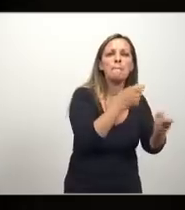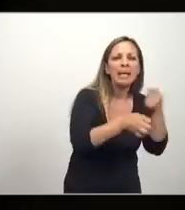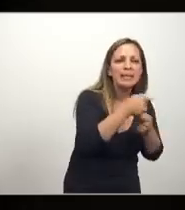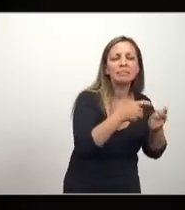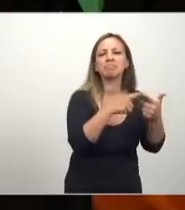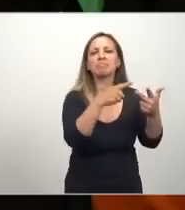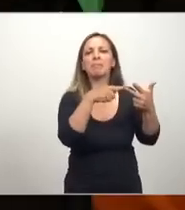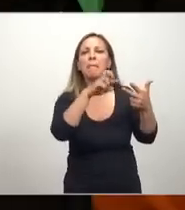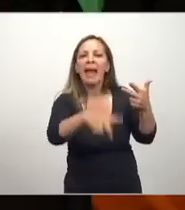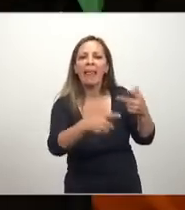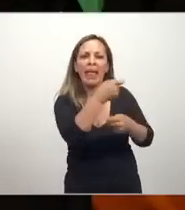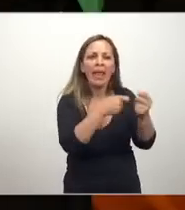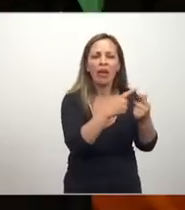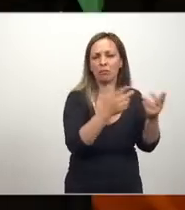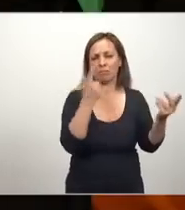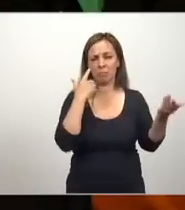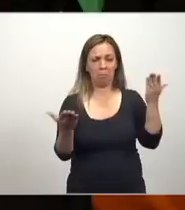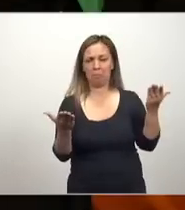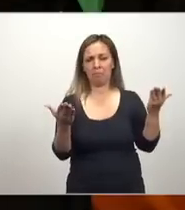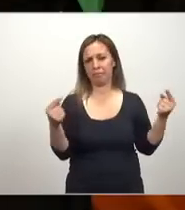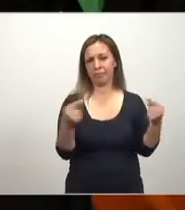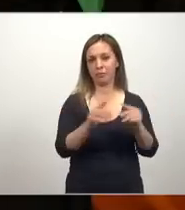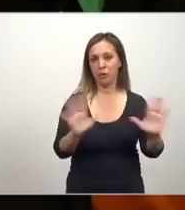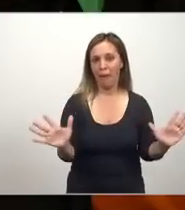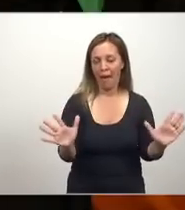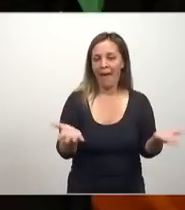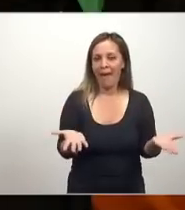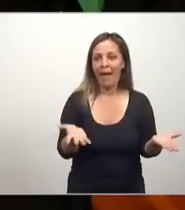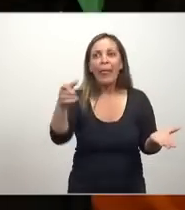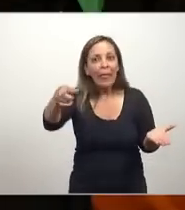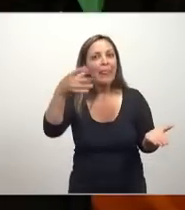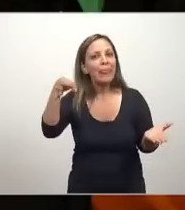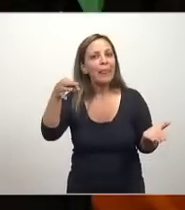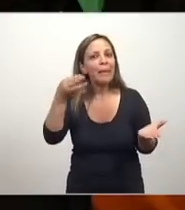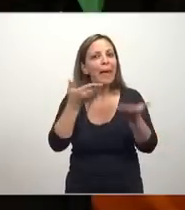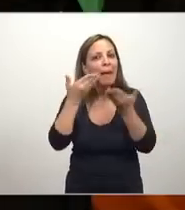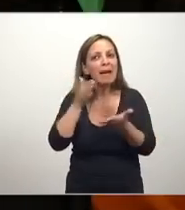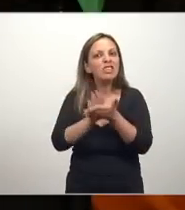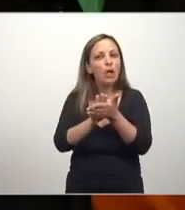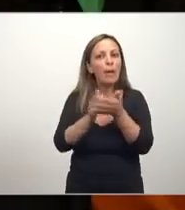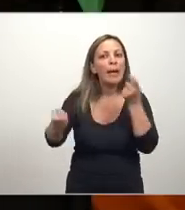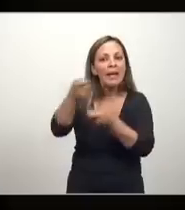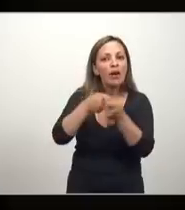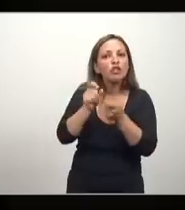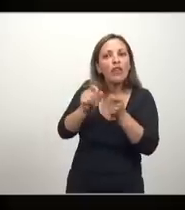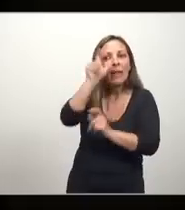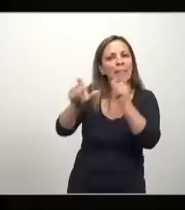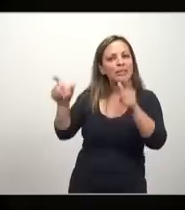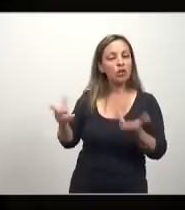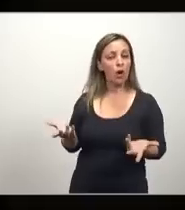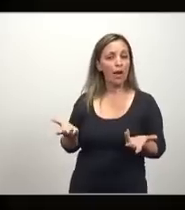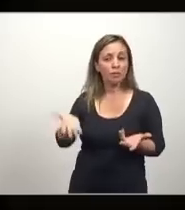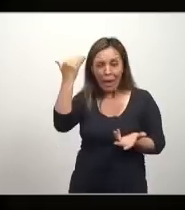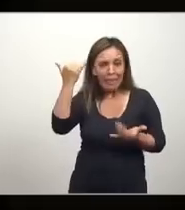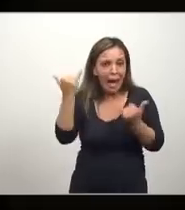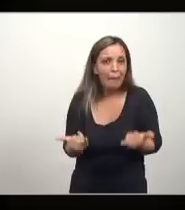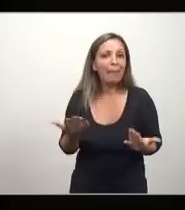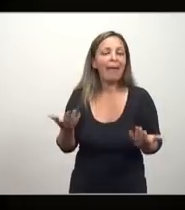Y en vez de pan, carne, cerveza, hablar de mercancía a los seres humanos, porque el mercado de esclavos era